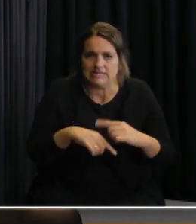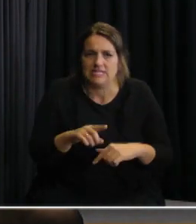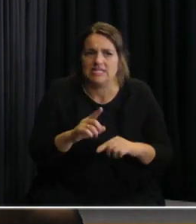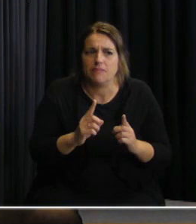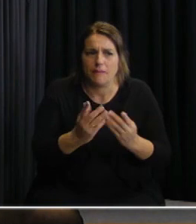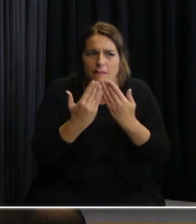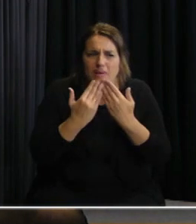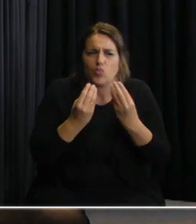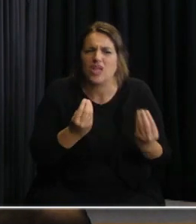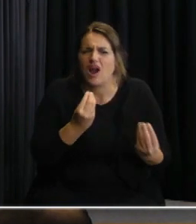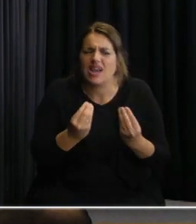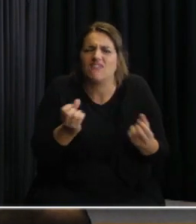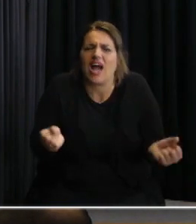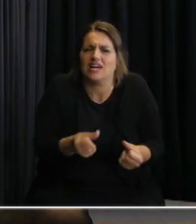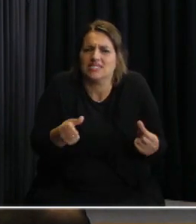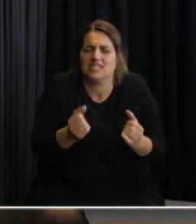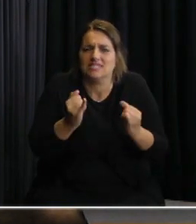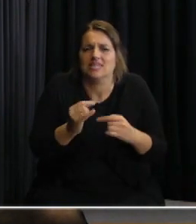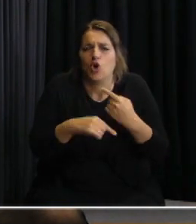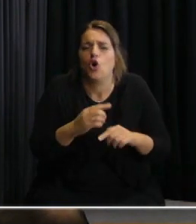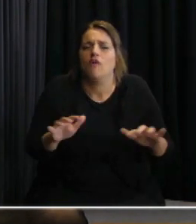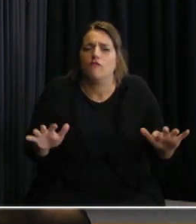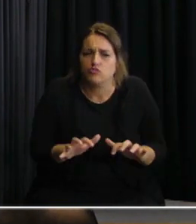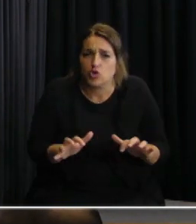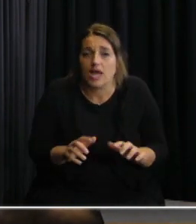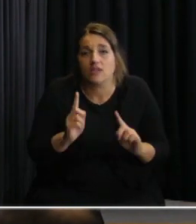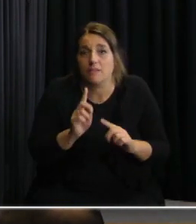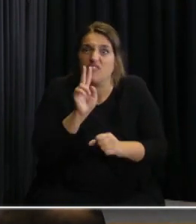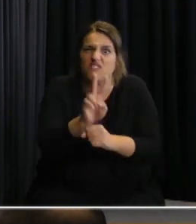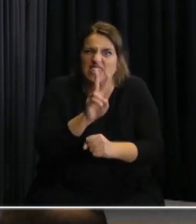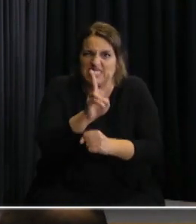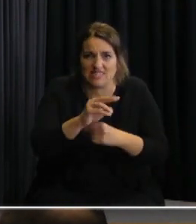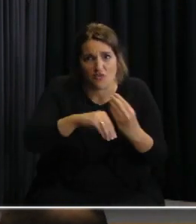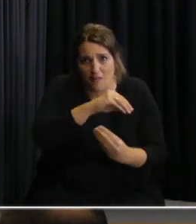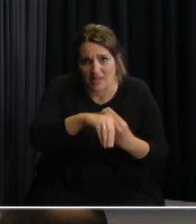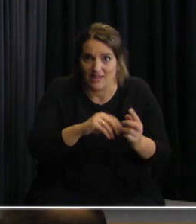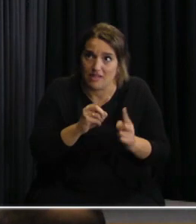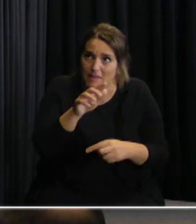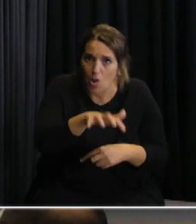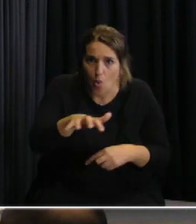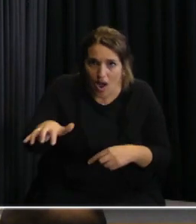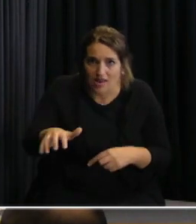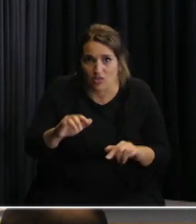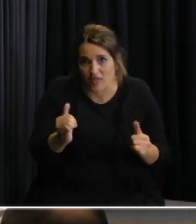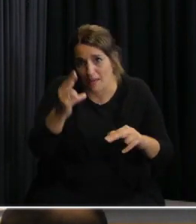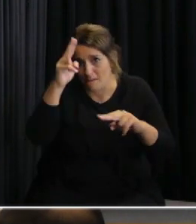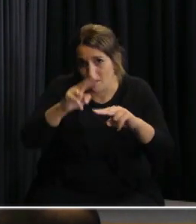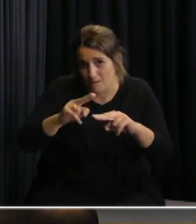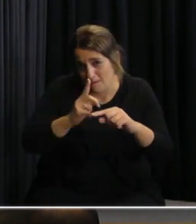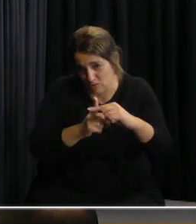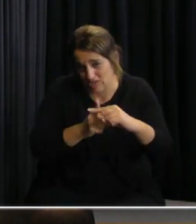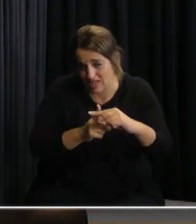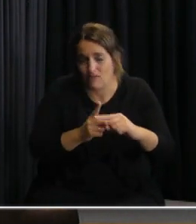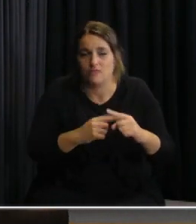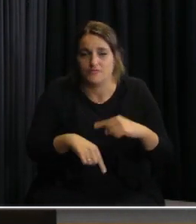pregunta sería qué acciones se han tomado con los funcionarios y las posibles visitas que hayan llegado a los centros donde se registraron los casos positivos